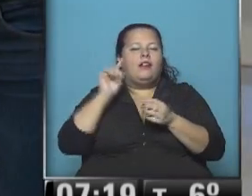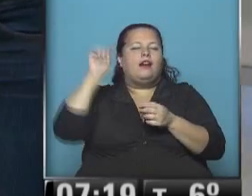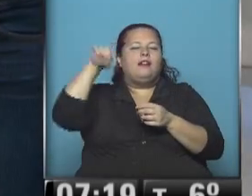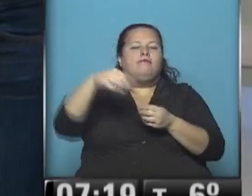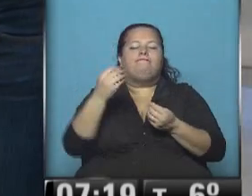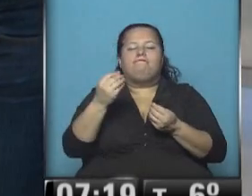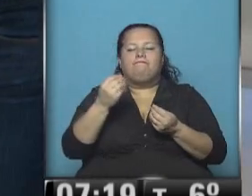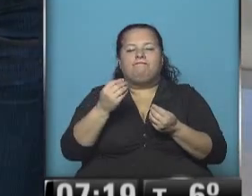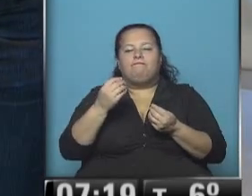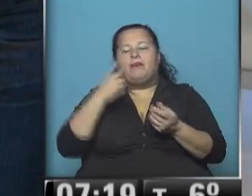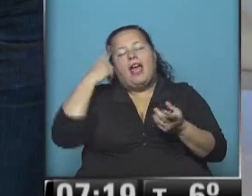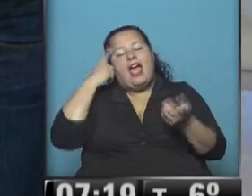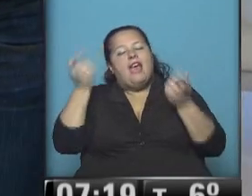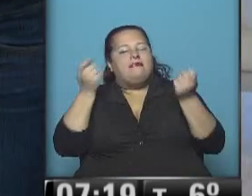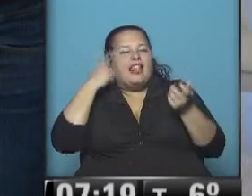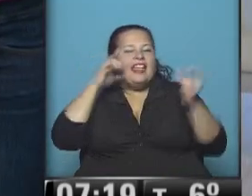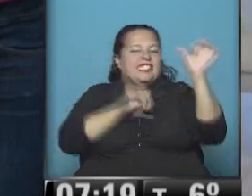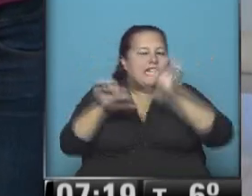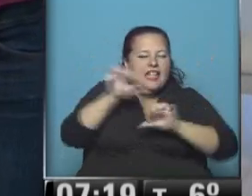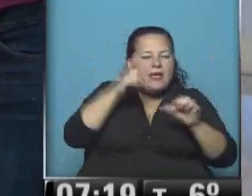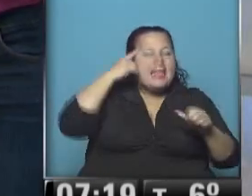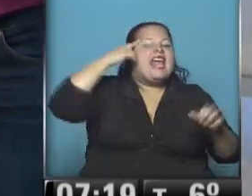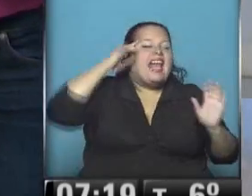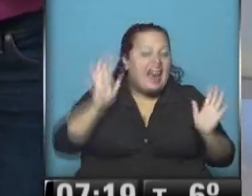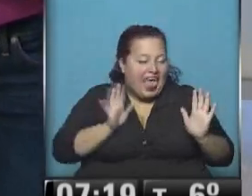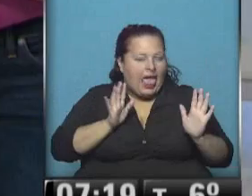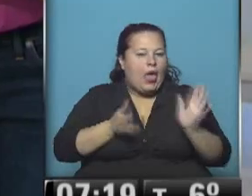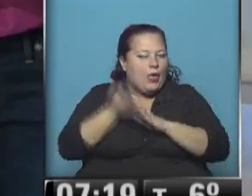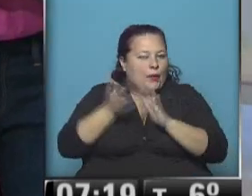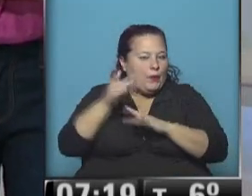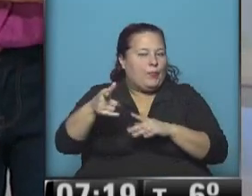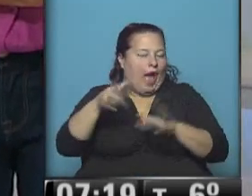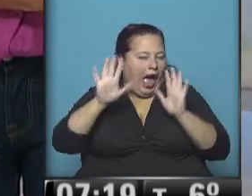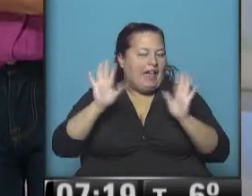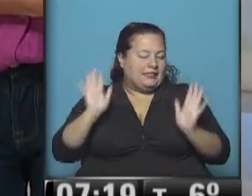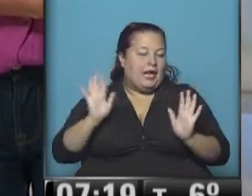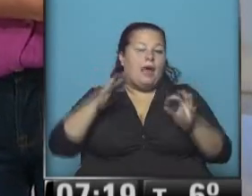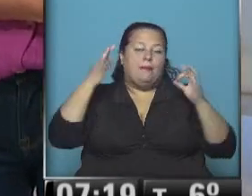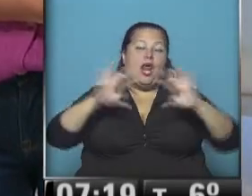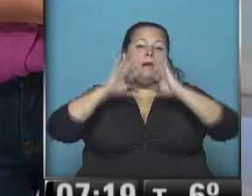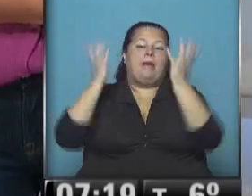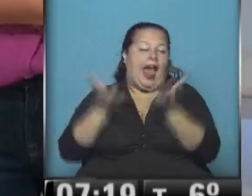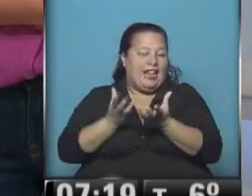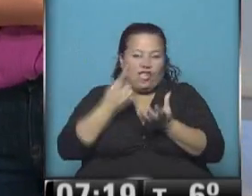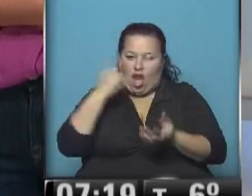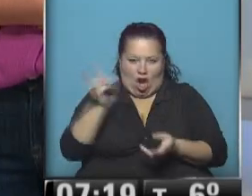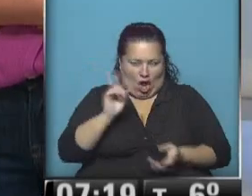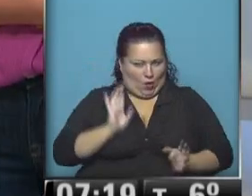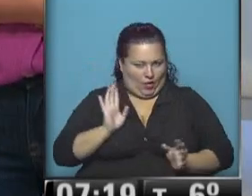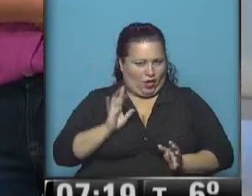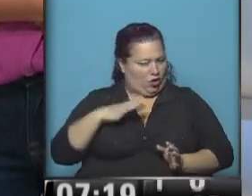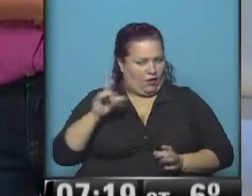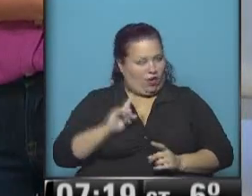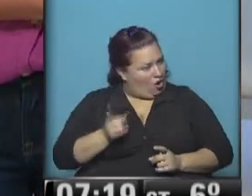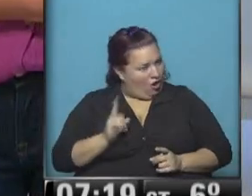puras especulaciones de científicos que creen, prevén de que esto es de esta manera, pero al planeta no se lo avisa. ¿No?